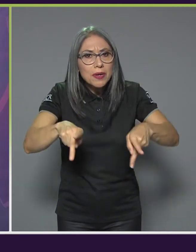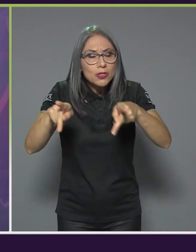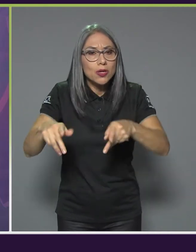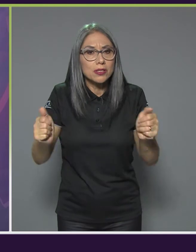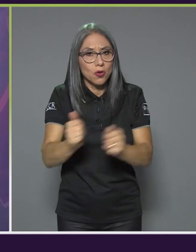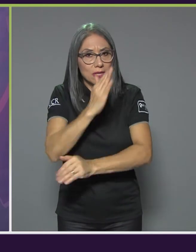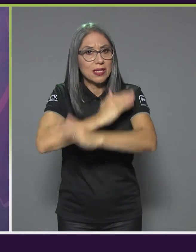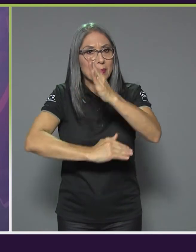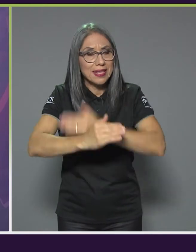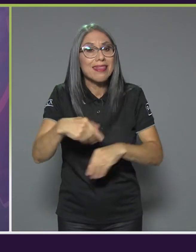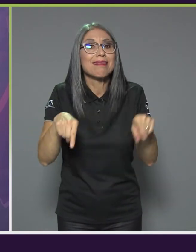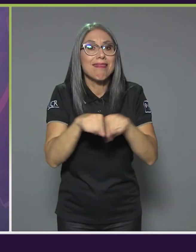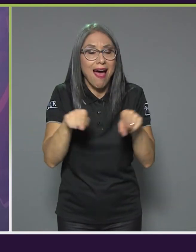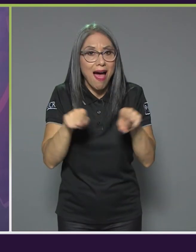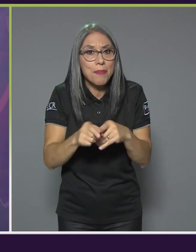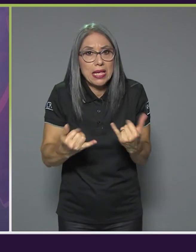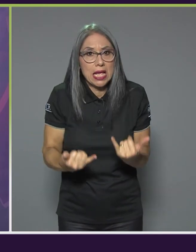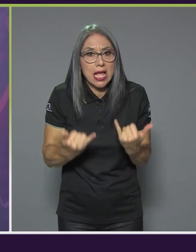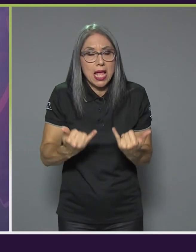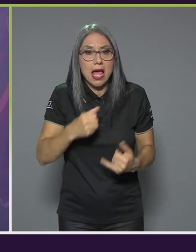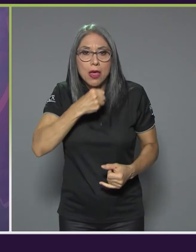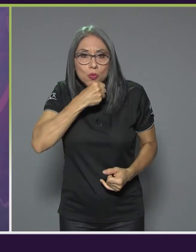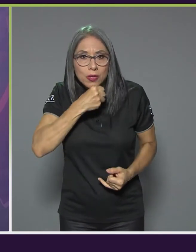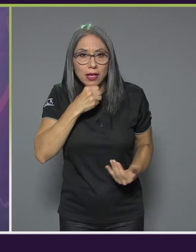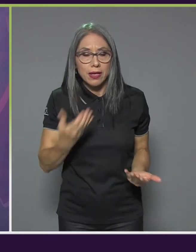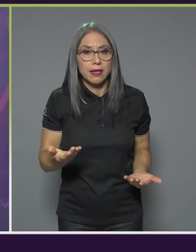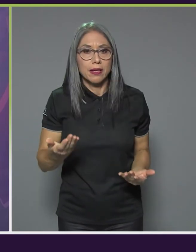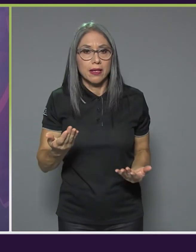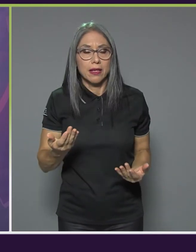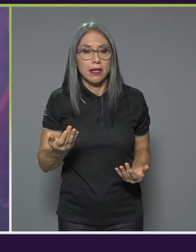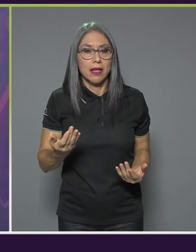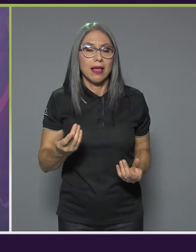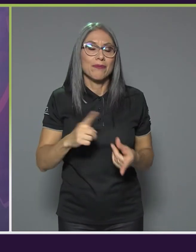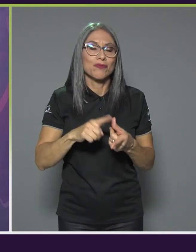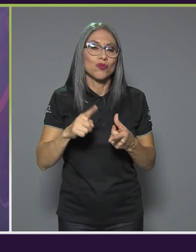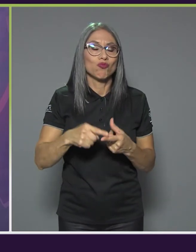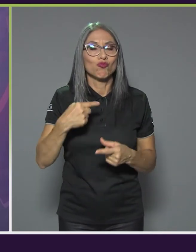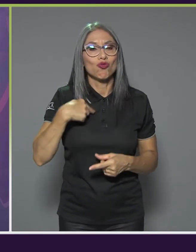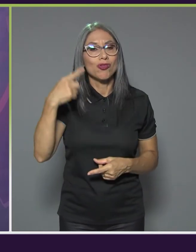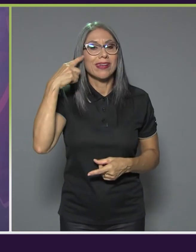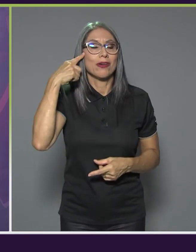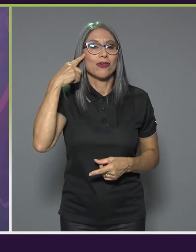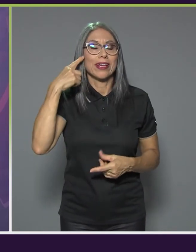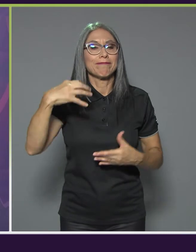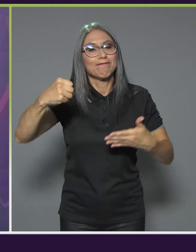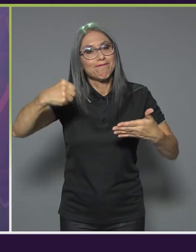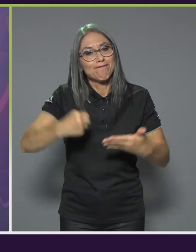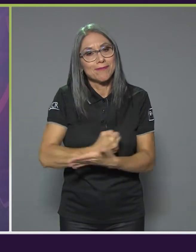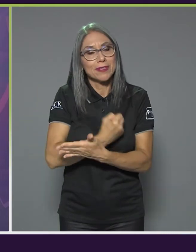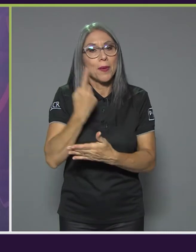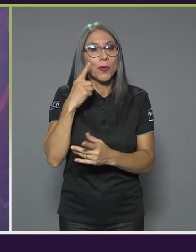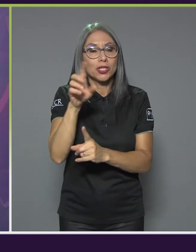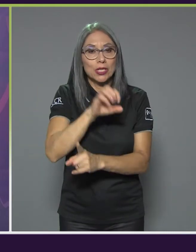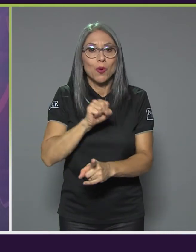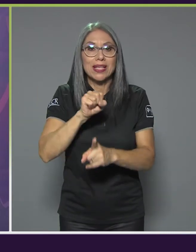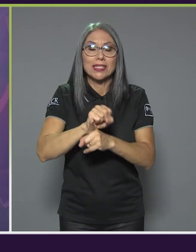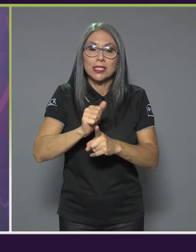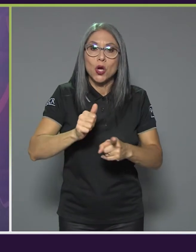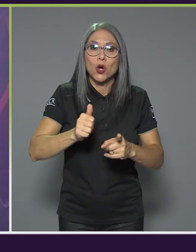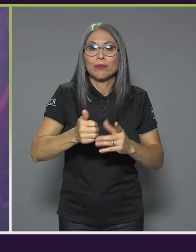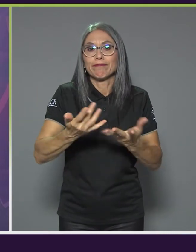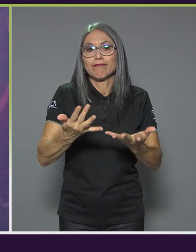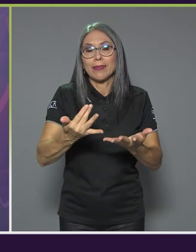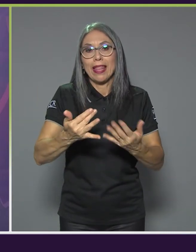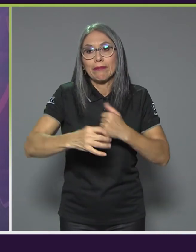discapacidad también son adultos mayores, entonces creo que desgraciadamente por cuestiones electorales y cómo se ha movido la discusión